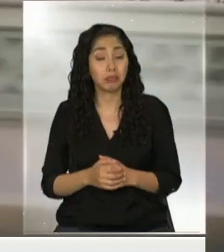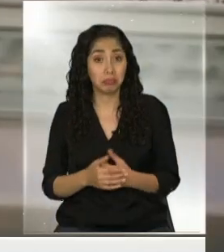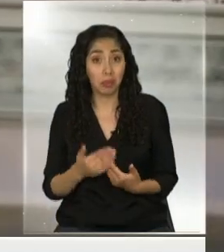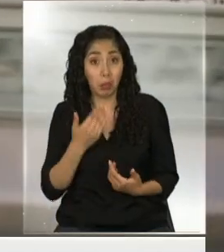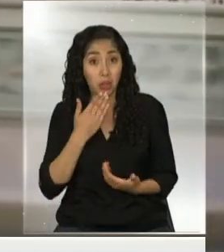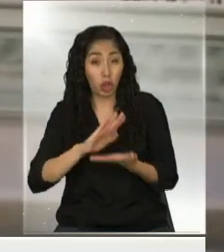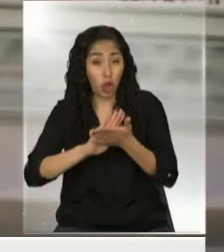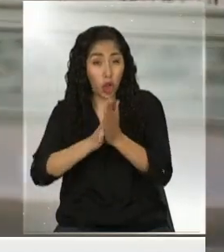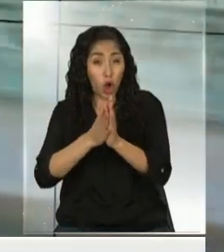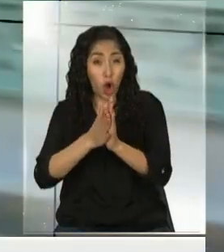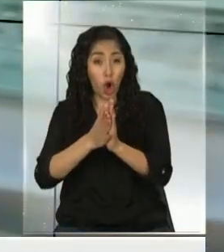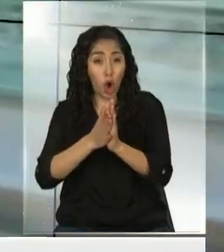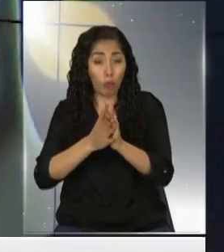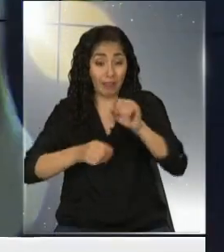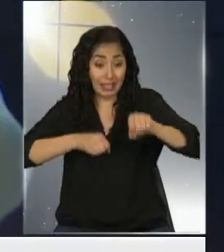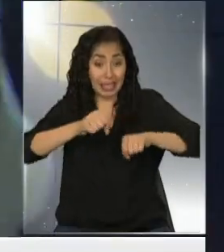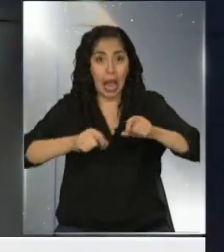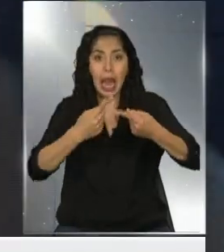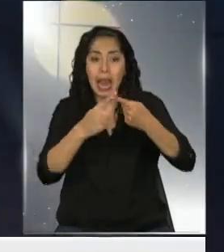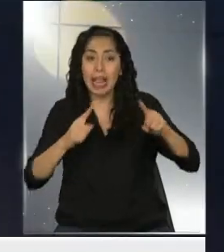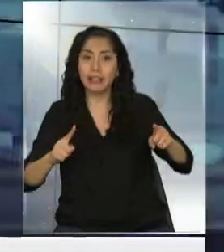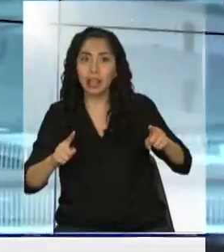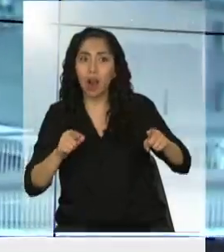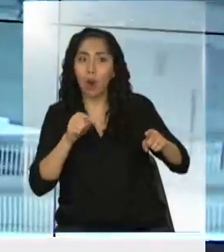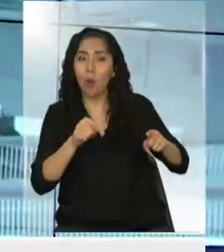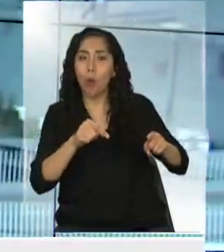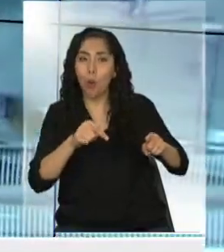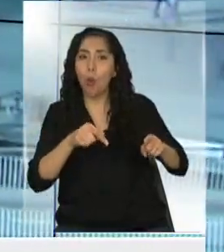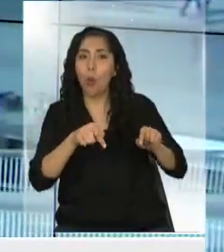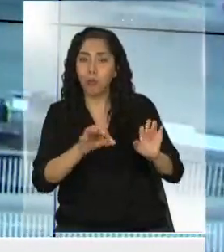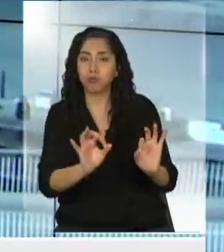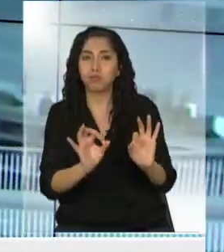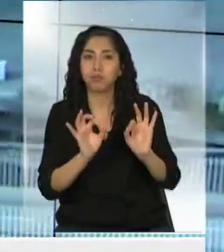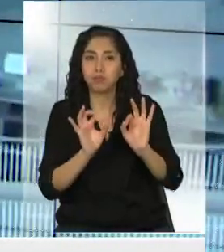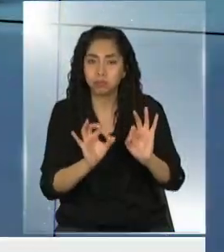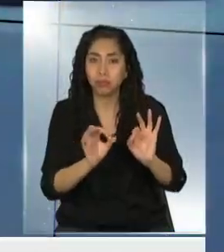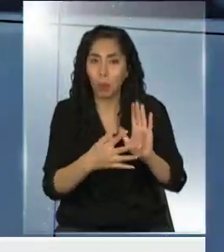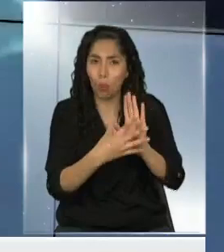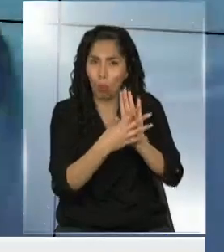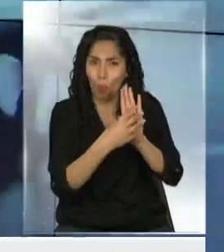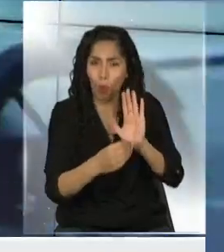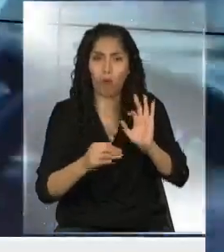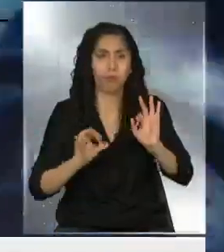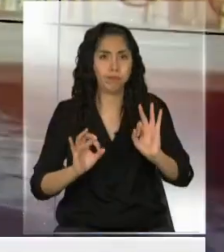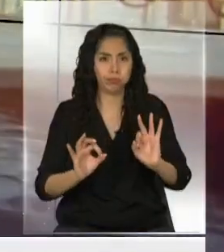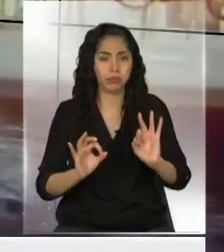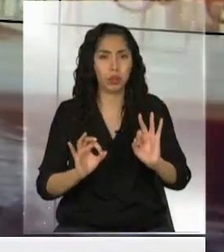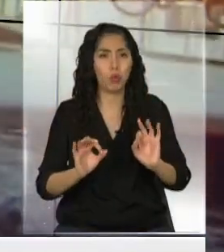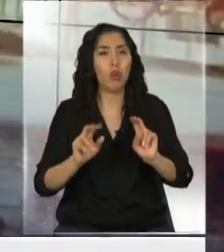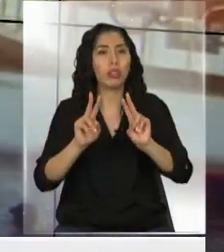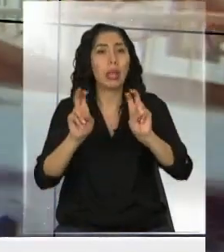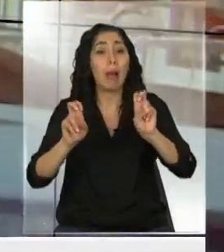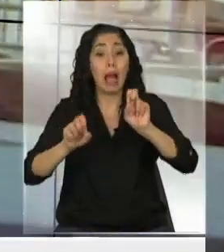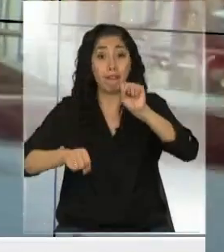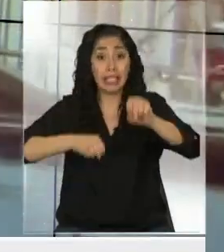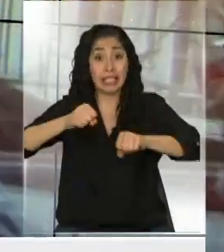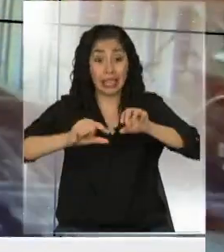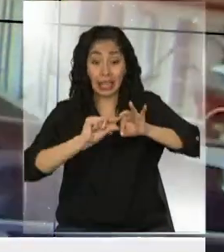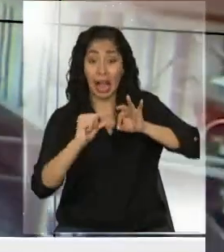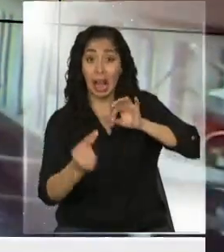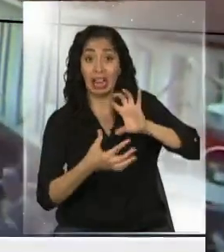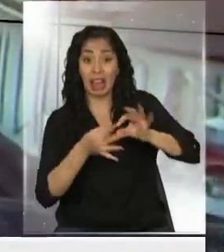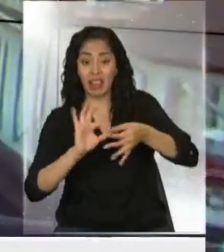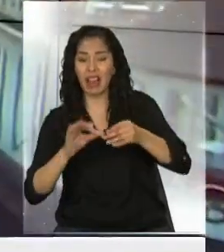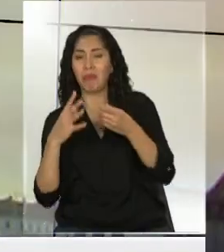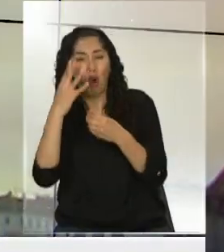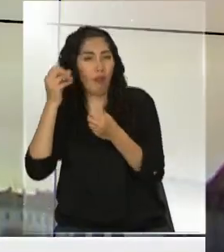electromovilidad, este sea tal vez la norma. Y no la excepción. Olvídese a lo mejor de la bicicleta con cadenas. Vamos a ver qué pasa.